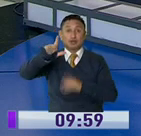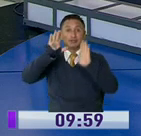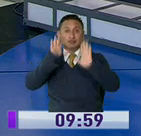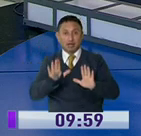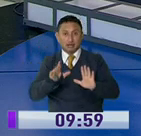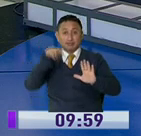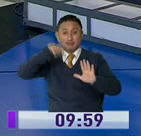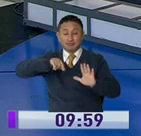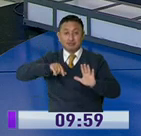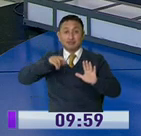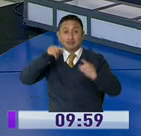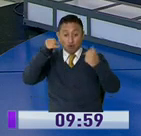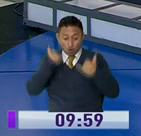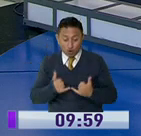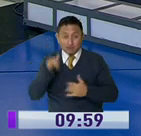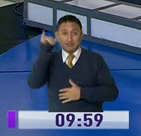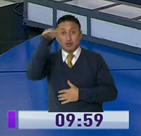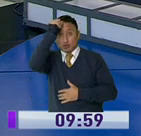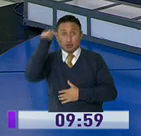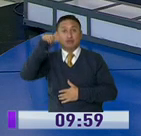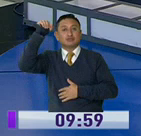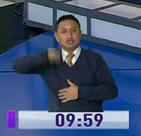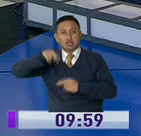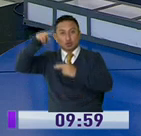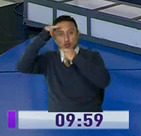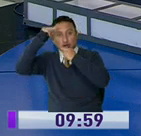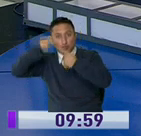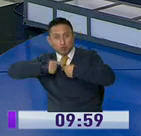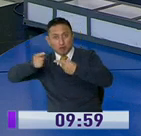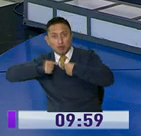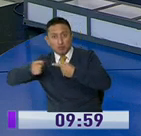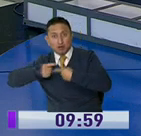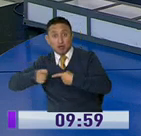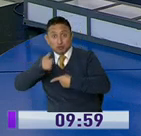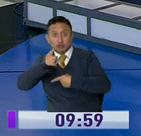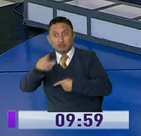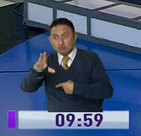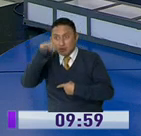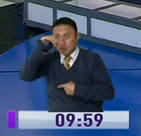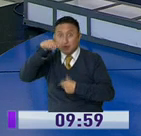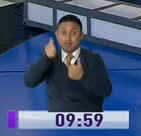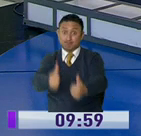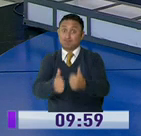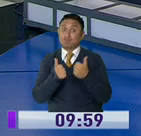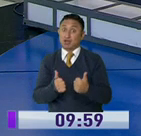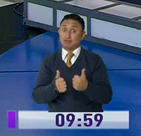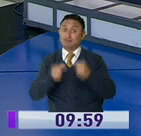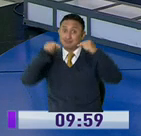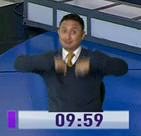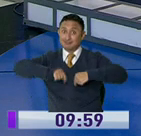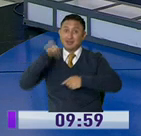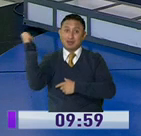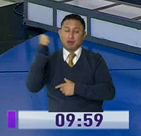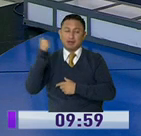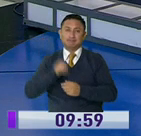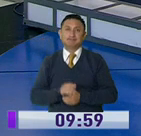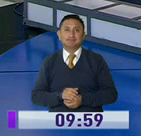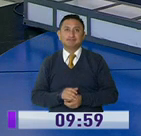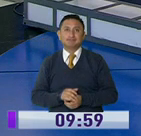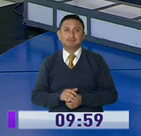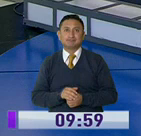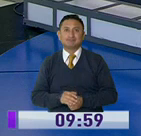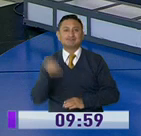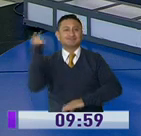decirle que durante este día y durante el fin de semana tenemos emisiones especiales para que usted esté muy bien informado sobre la emergencia sanitaria.